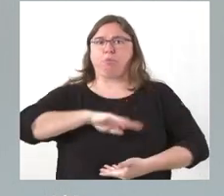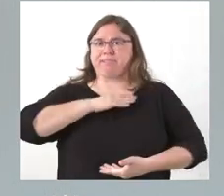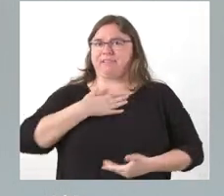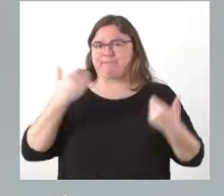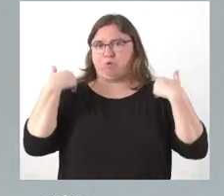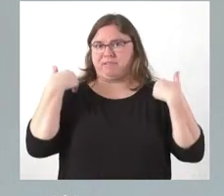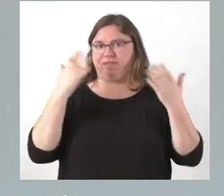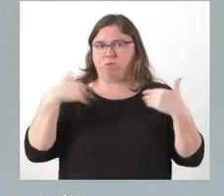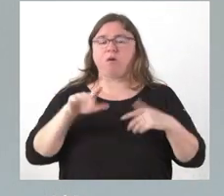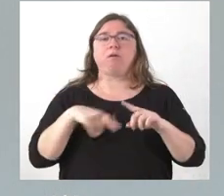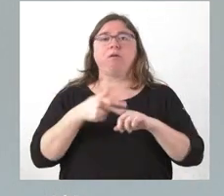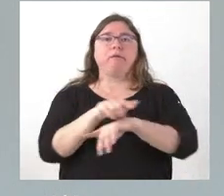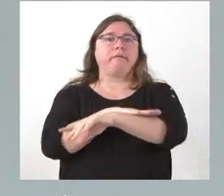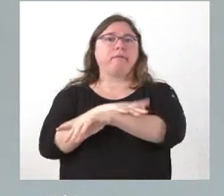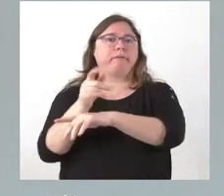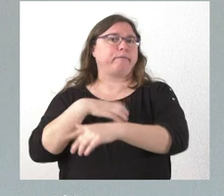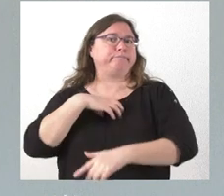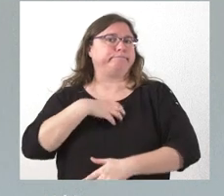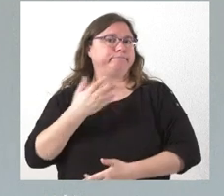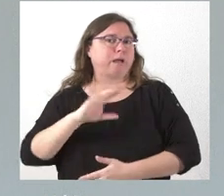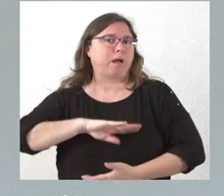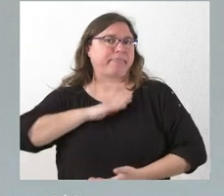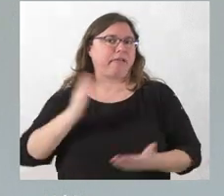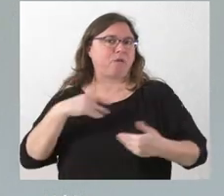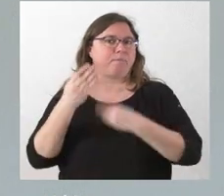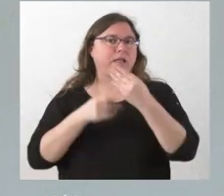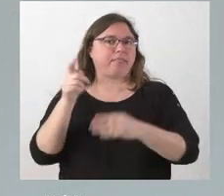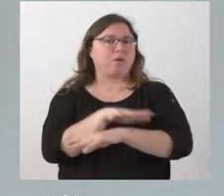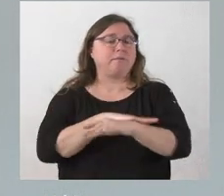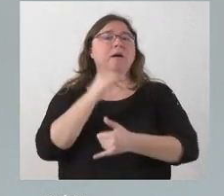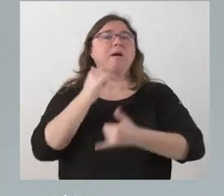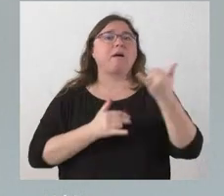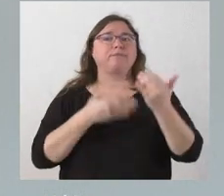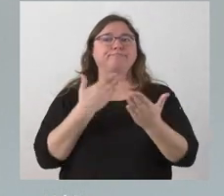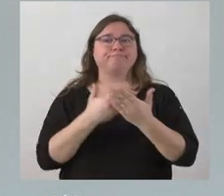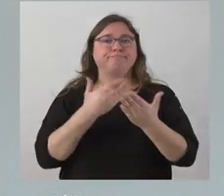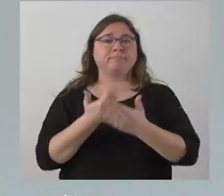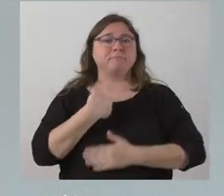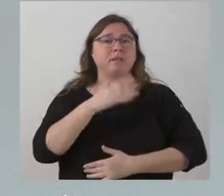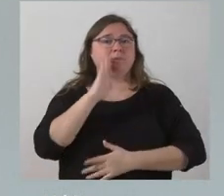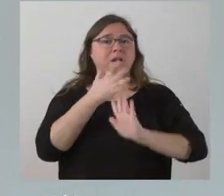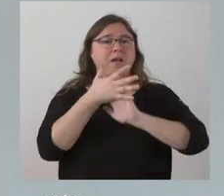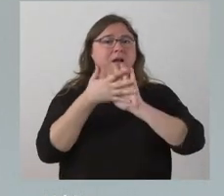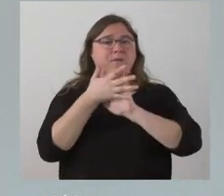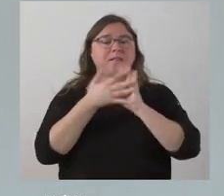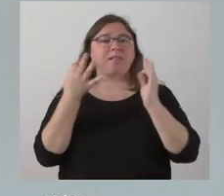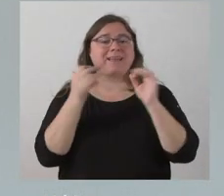por la incapacidad del Gobierno para llevar a cabo esa ejecución. Y finalmente lo que se ha demostrado, como habíamos dicho, es que el modelo estaba mal diseñado